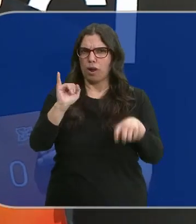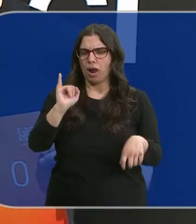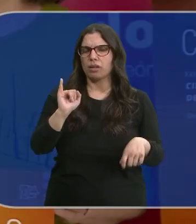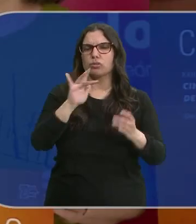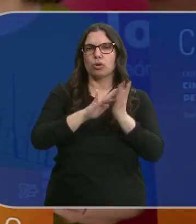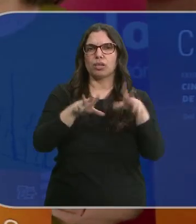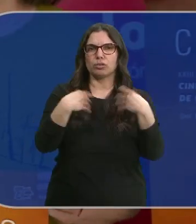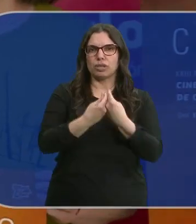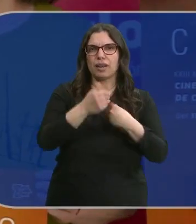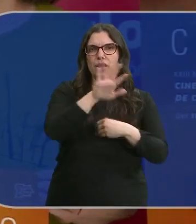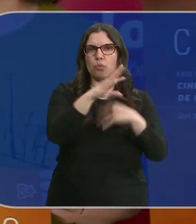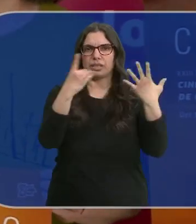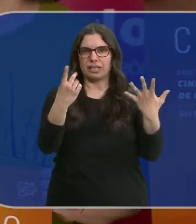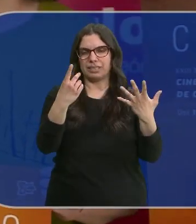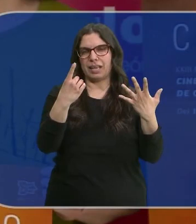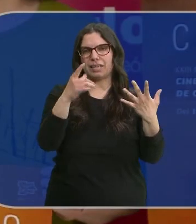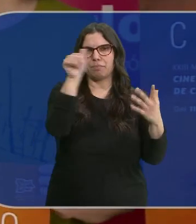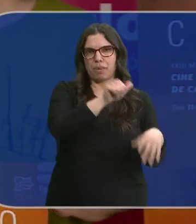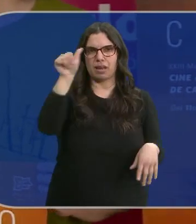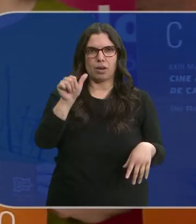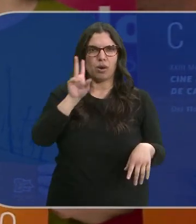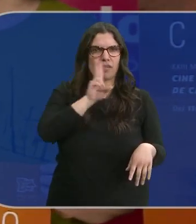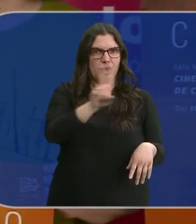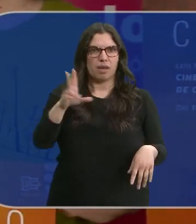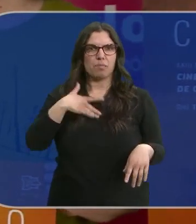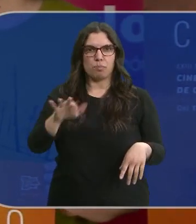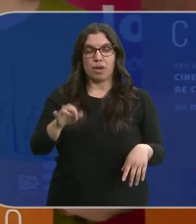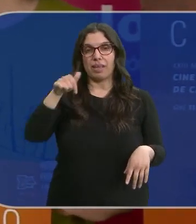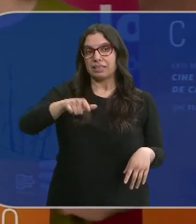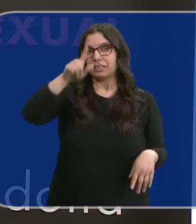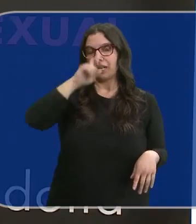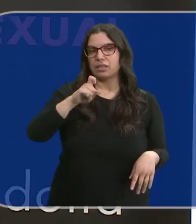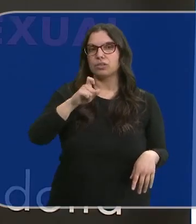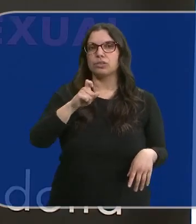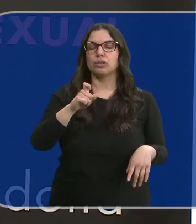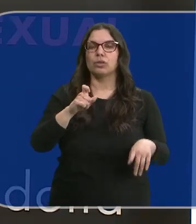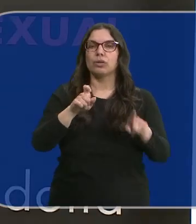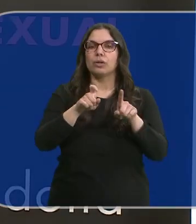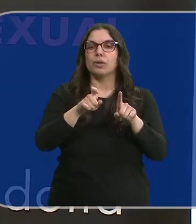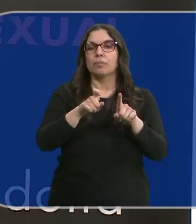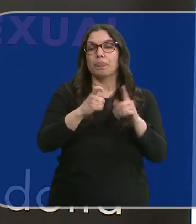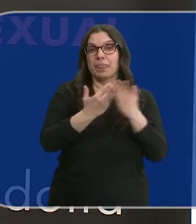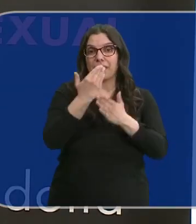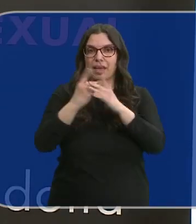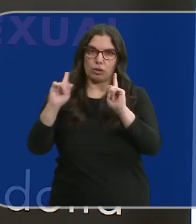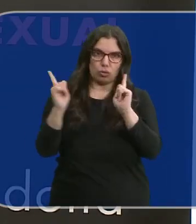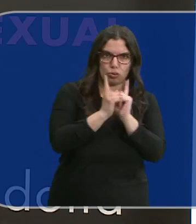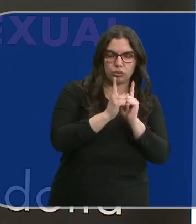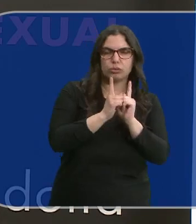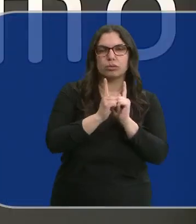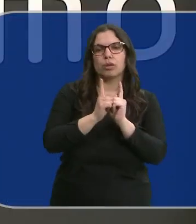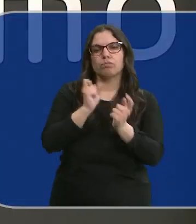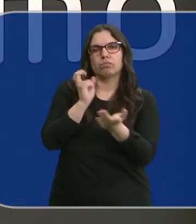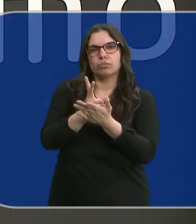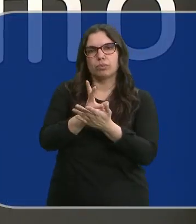56 trabajos los que se podrán ver en una edición que ha decidido recortar el número de días y que apuesta